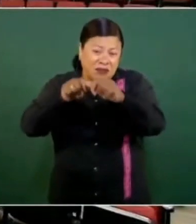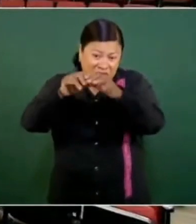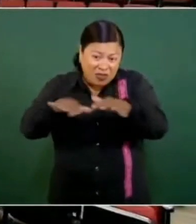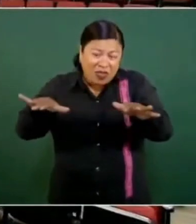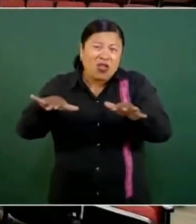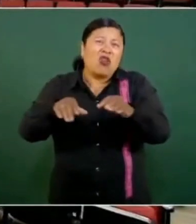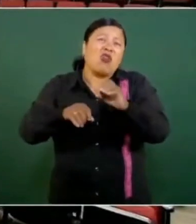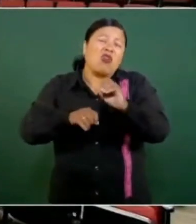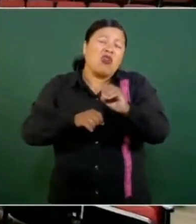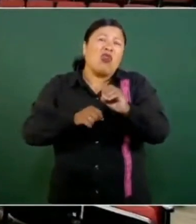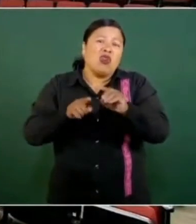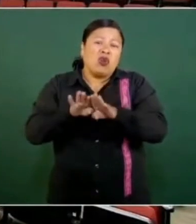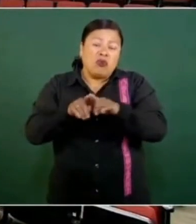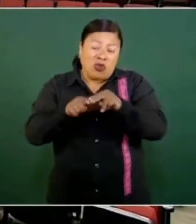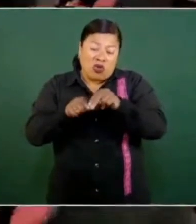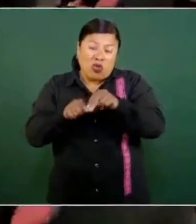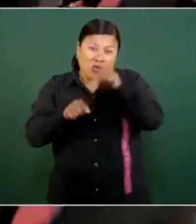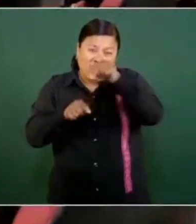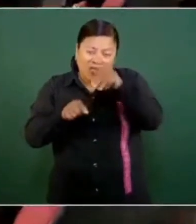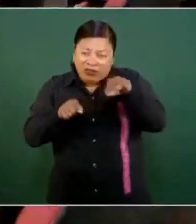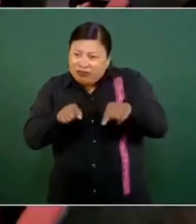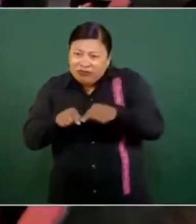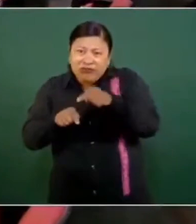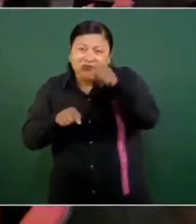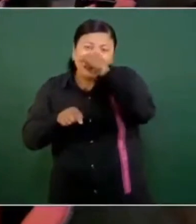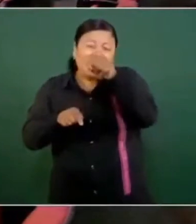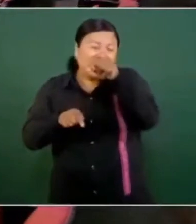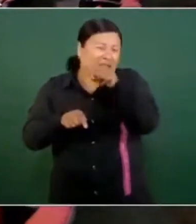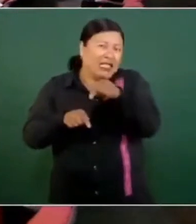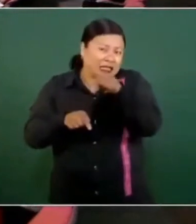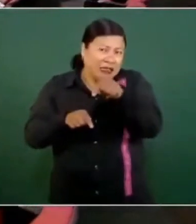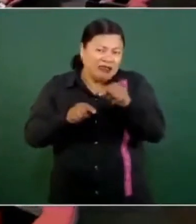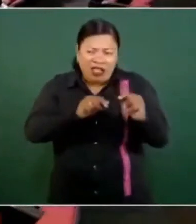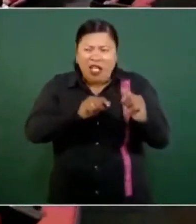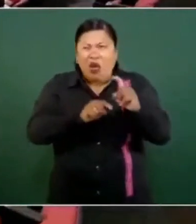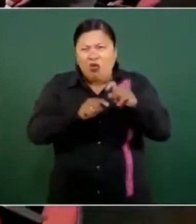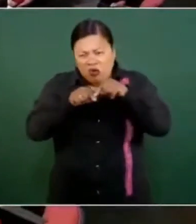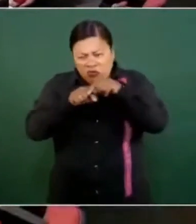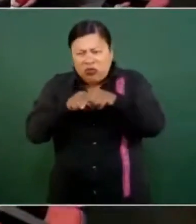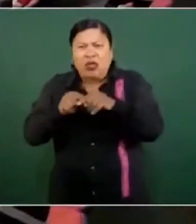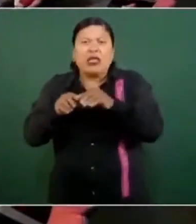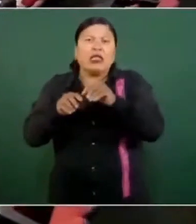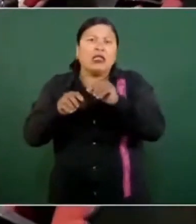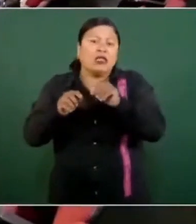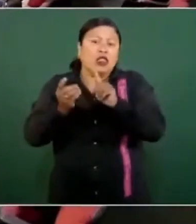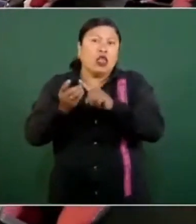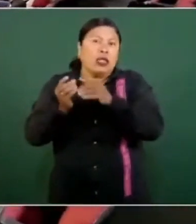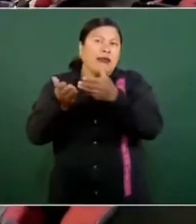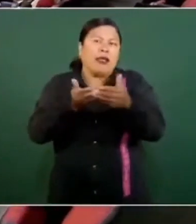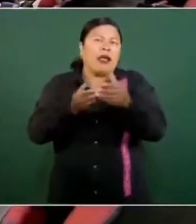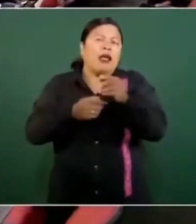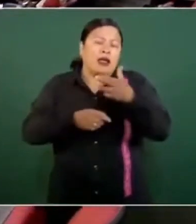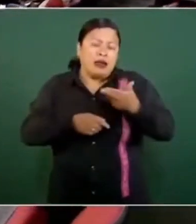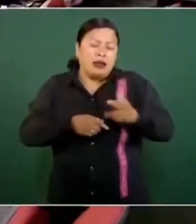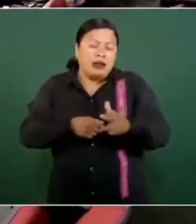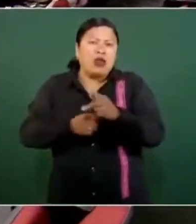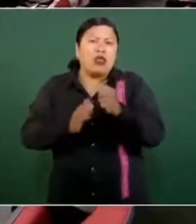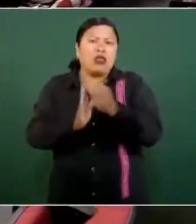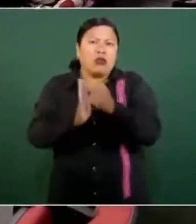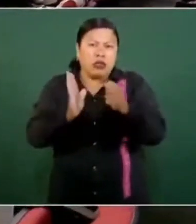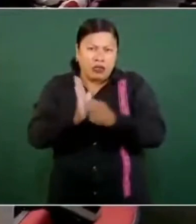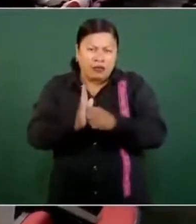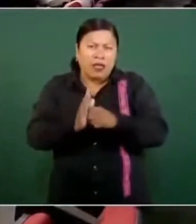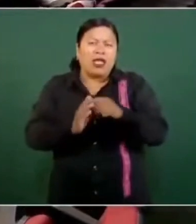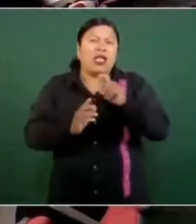que está al norte de la ciudad, que también va a converger en el río de Tehuantepec, que desemboca en la bahía La